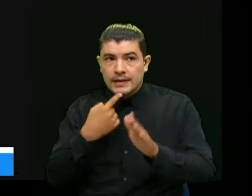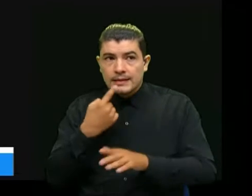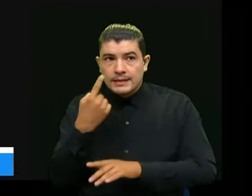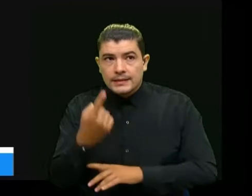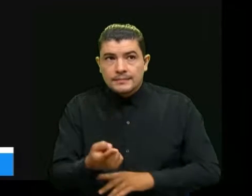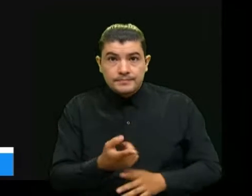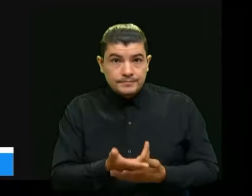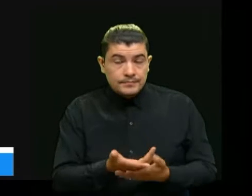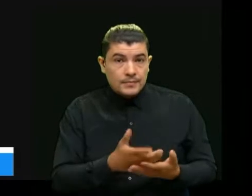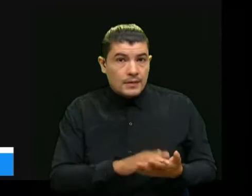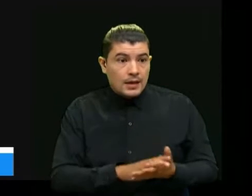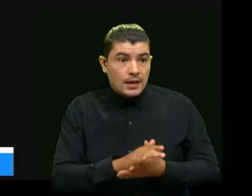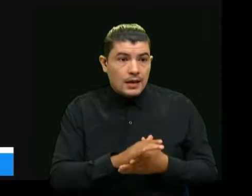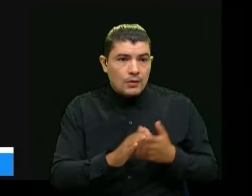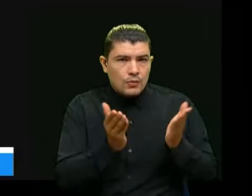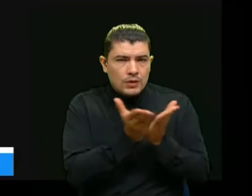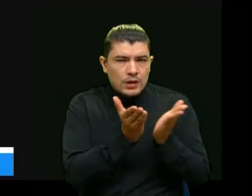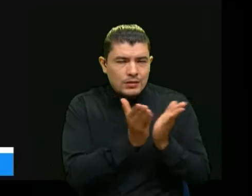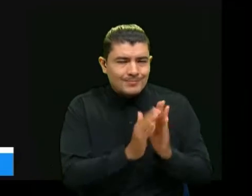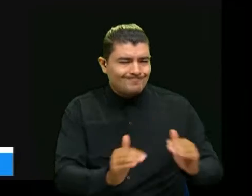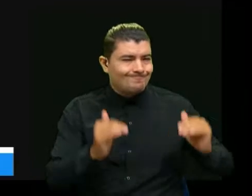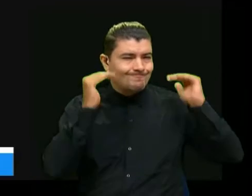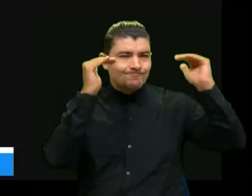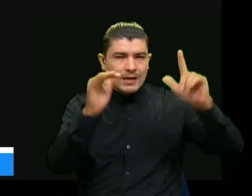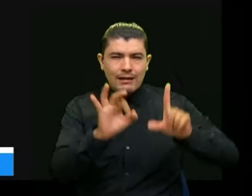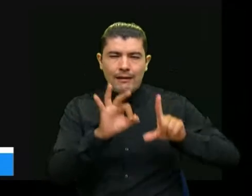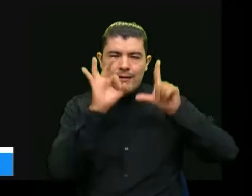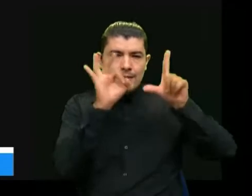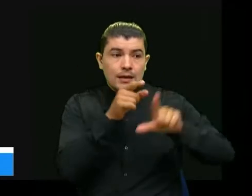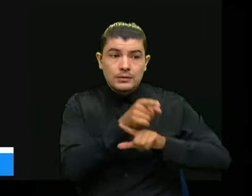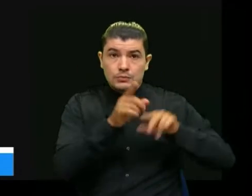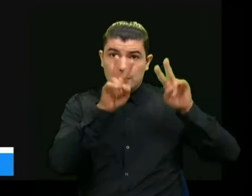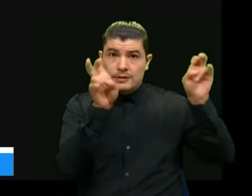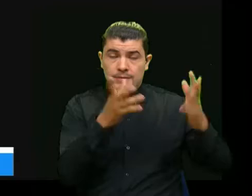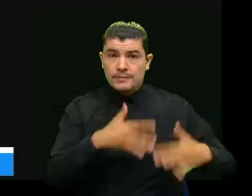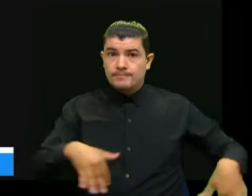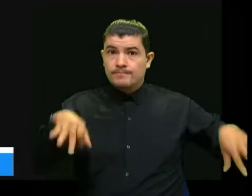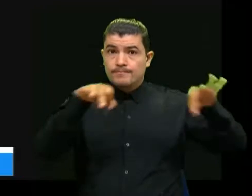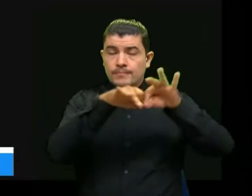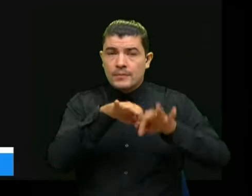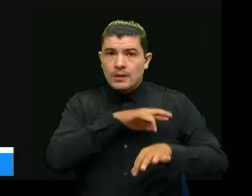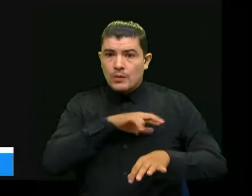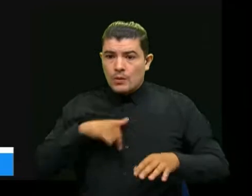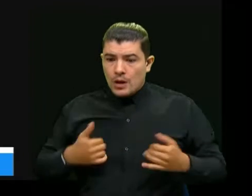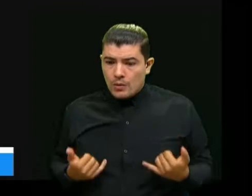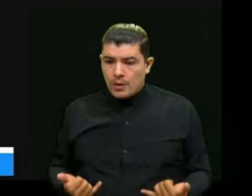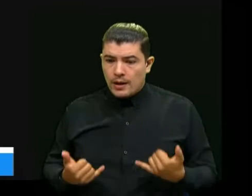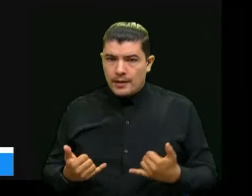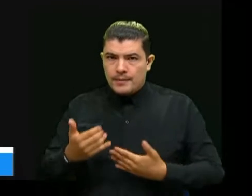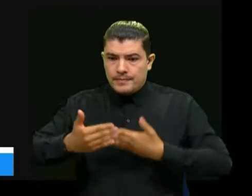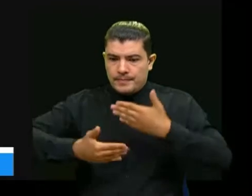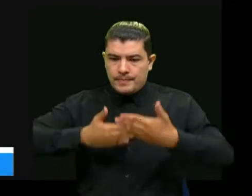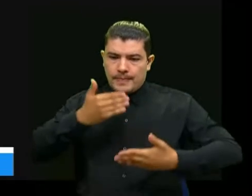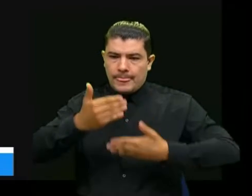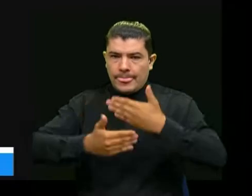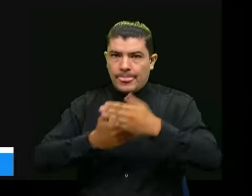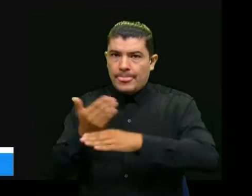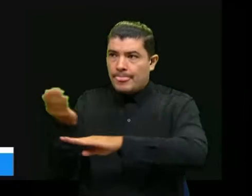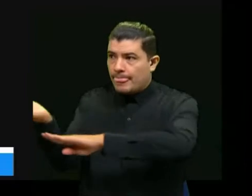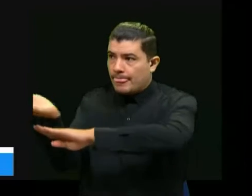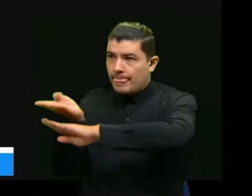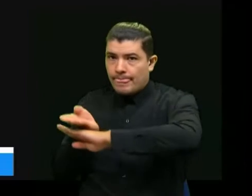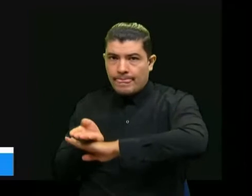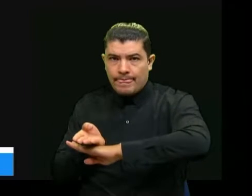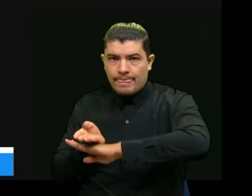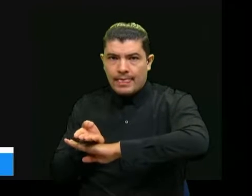alta calidad que es un asunto pues de la mayor importancia estamos en medio del proceso de solicitar